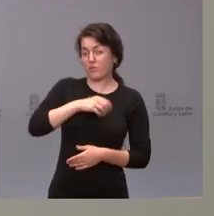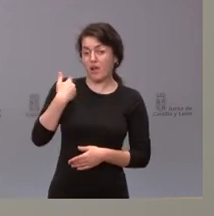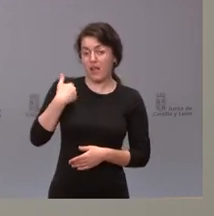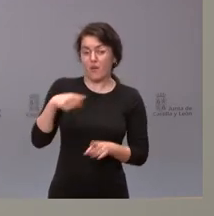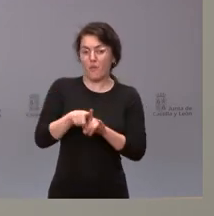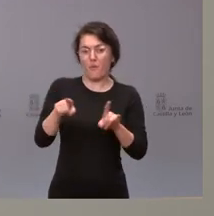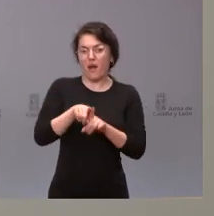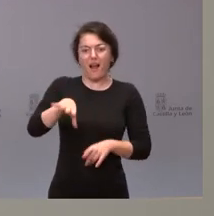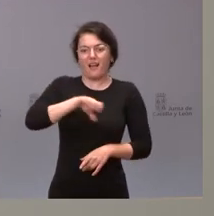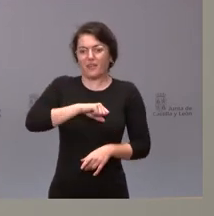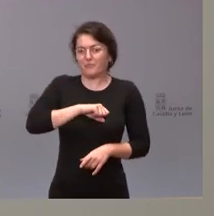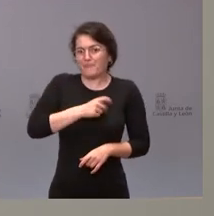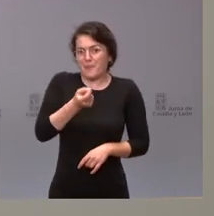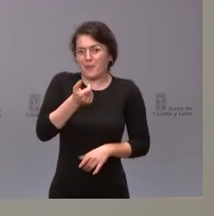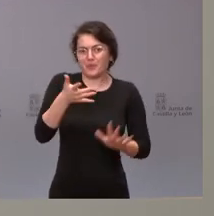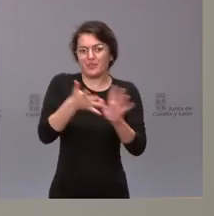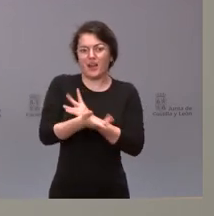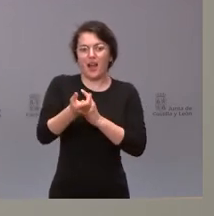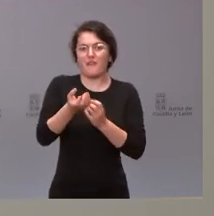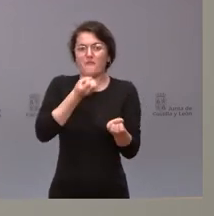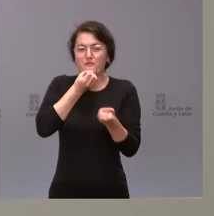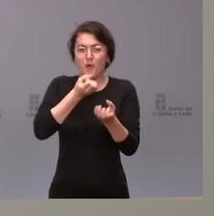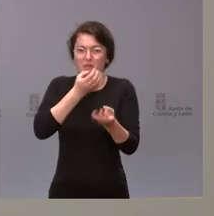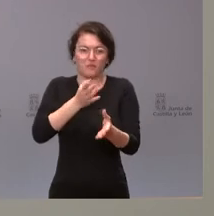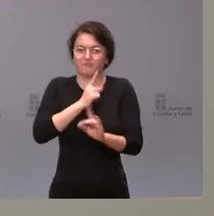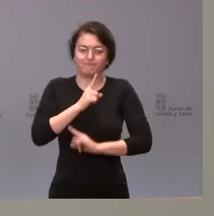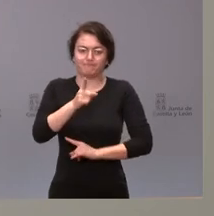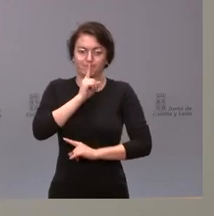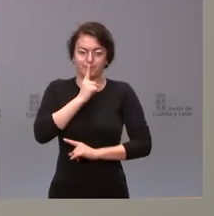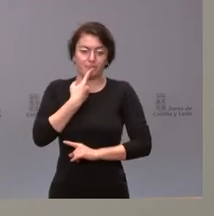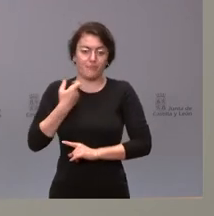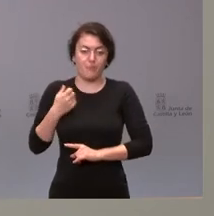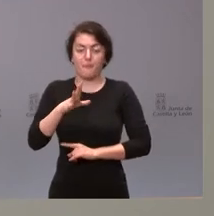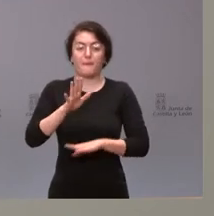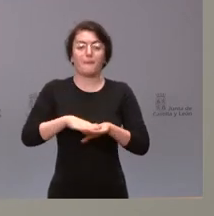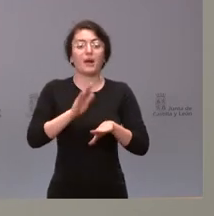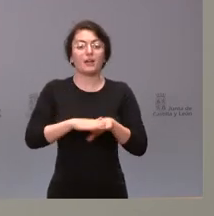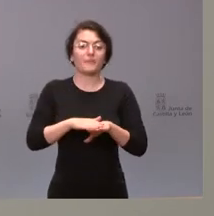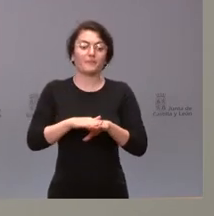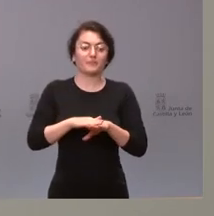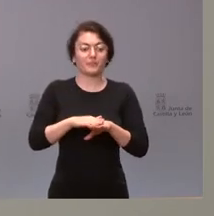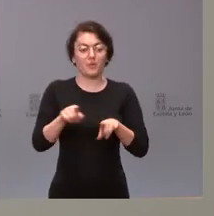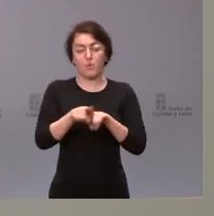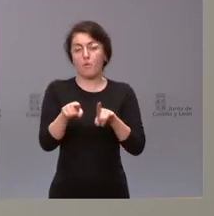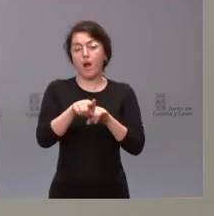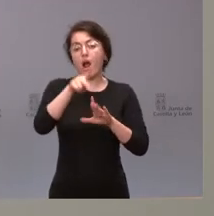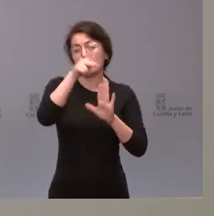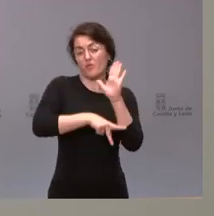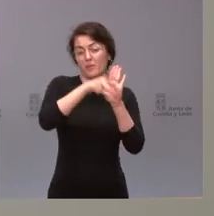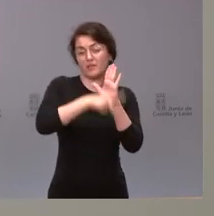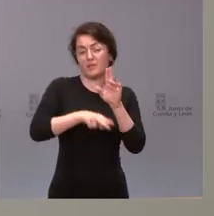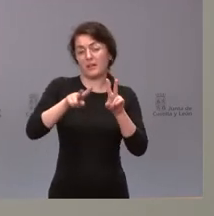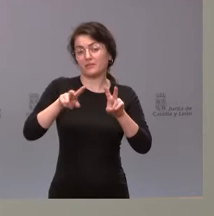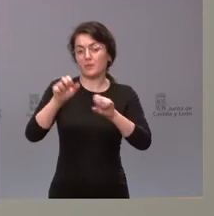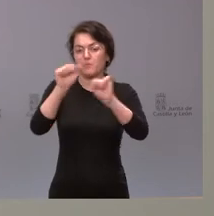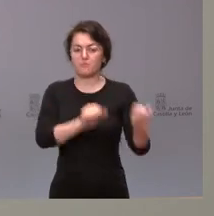estamos dando información puntual por evitar, lógicamente, incumplir toda la normativa en torno a la protección de